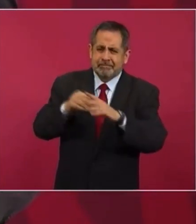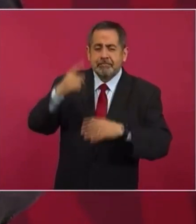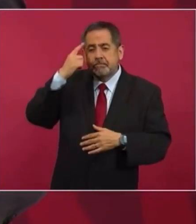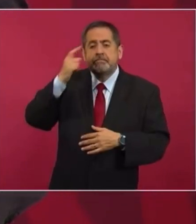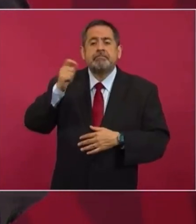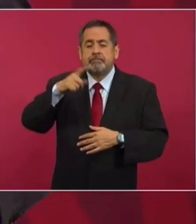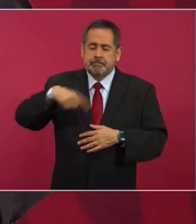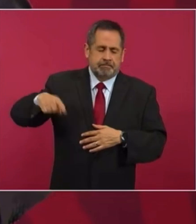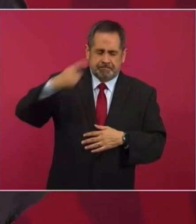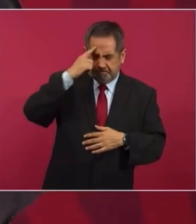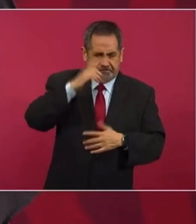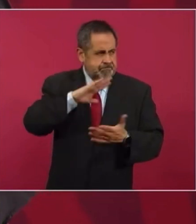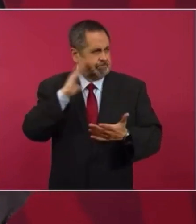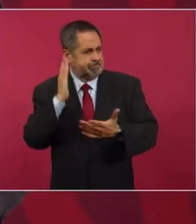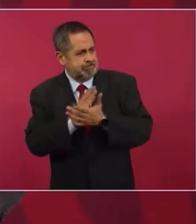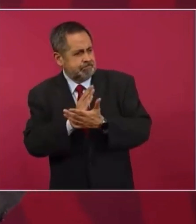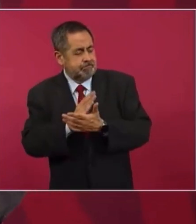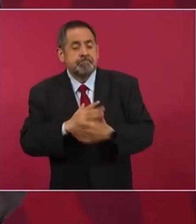la corrupción,